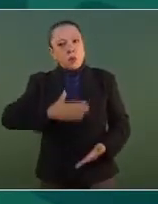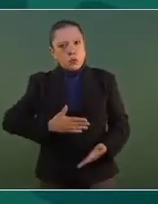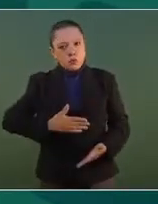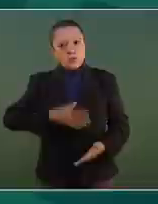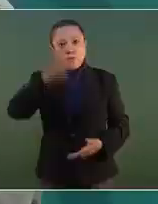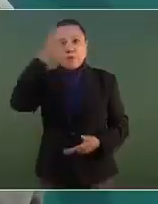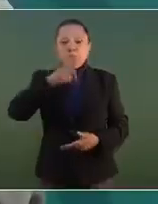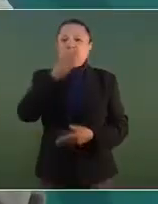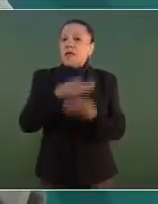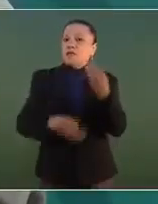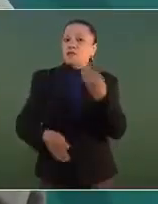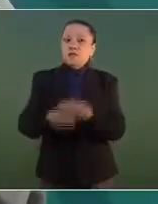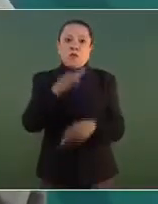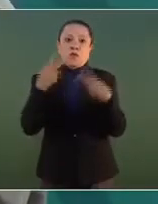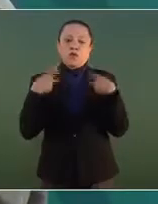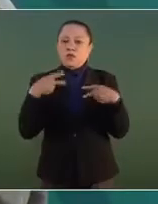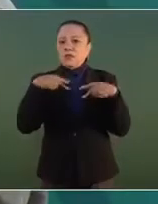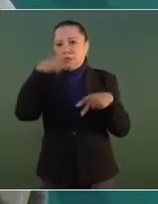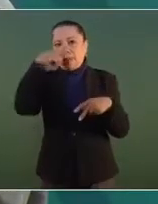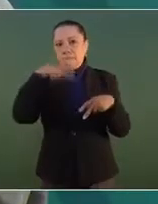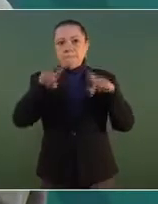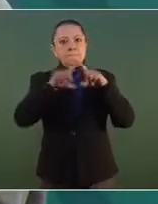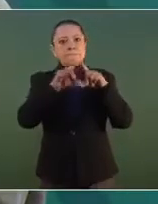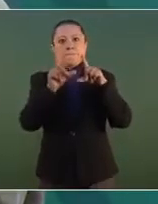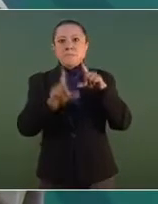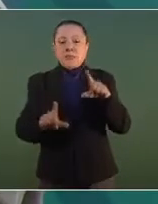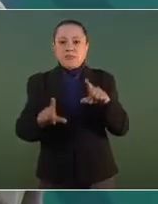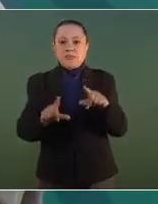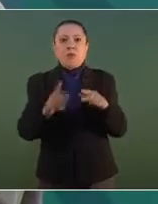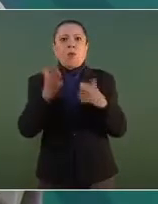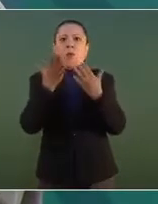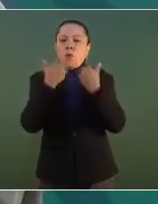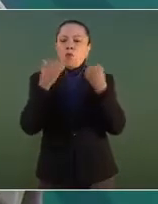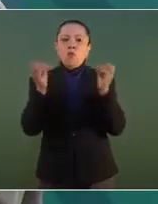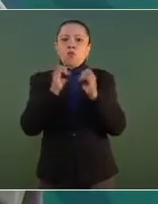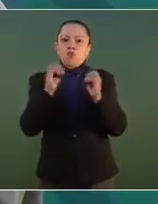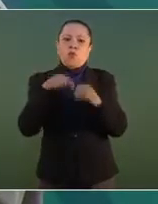mexicanos, que no haya aumentos